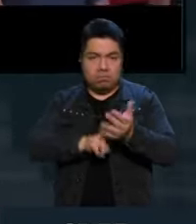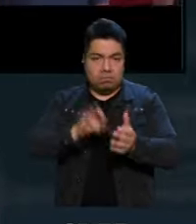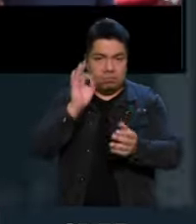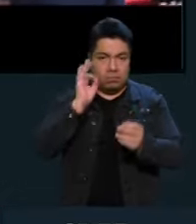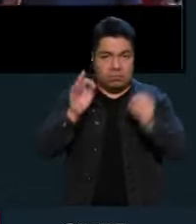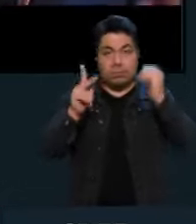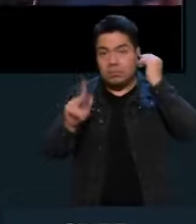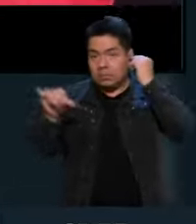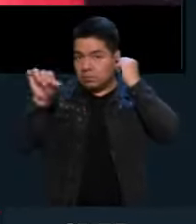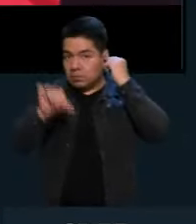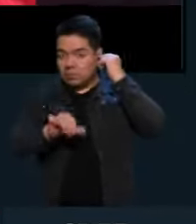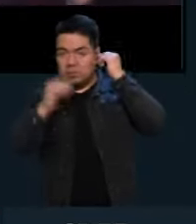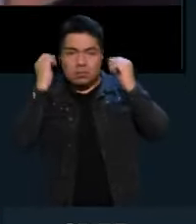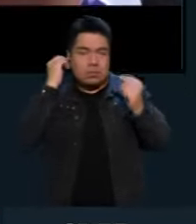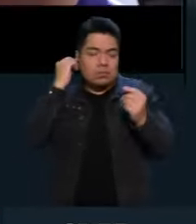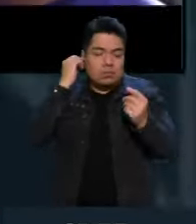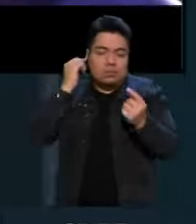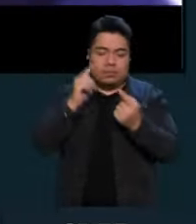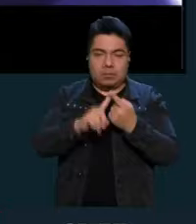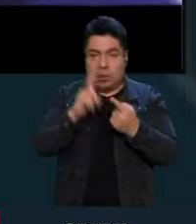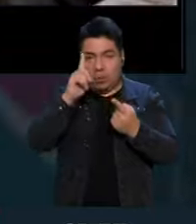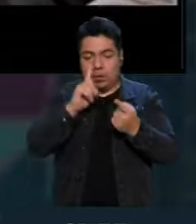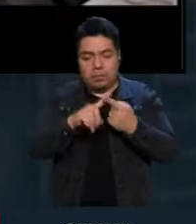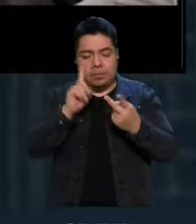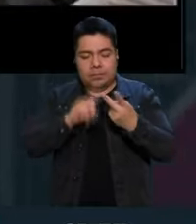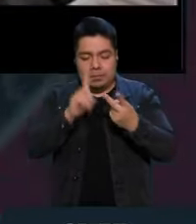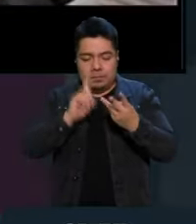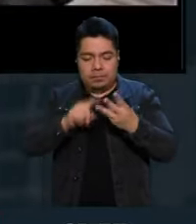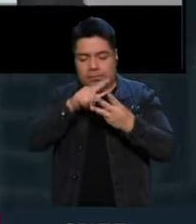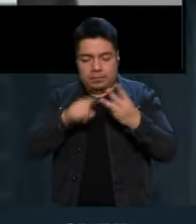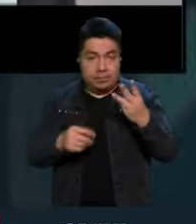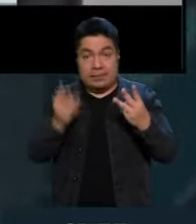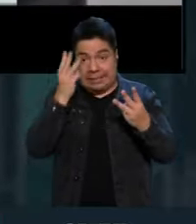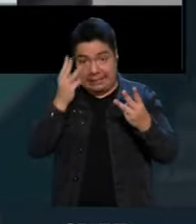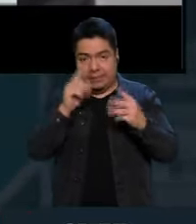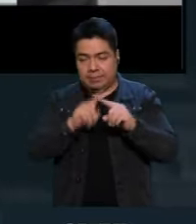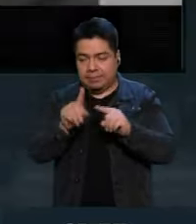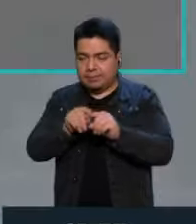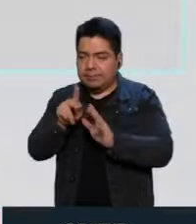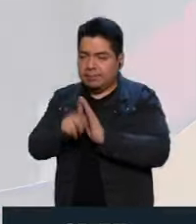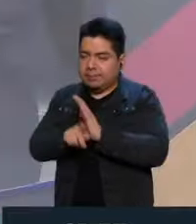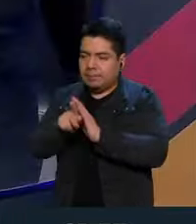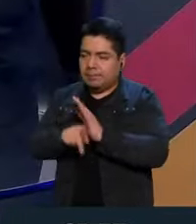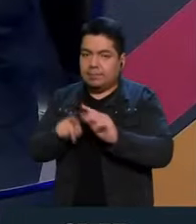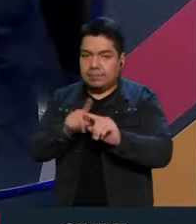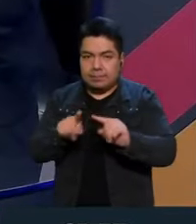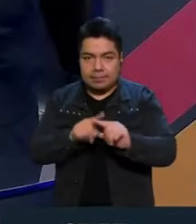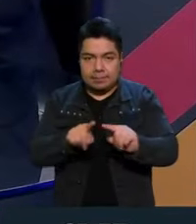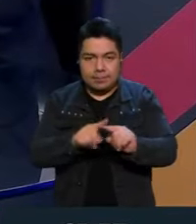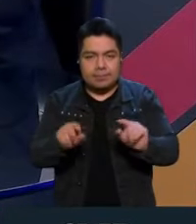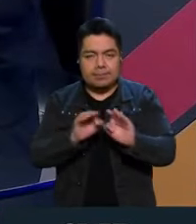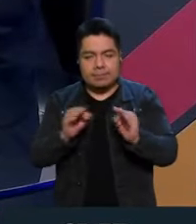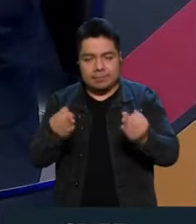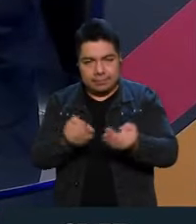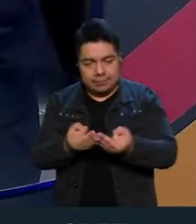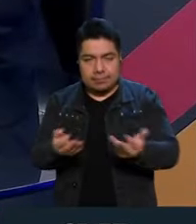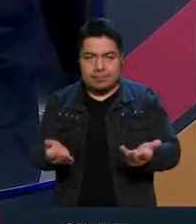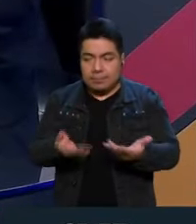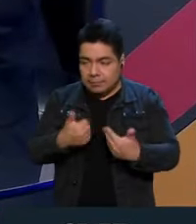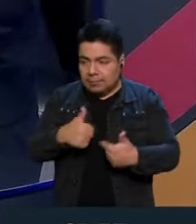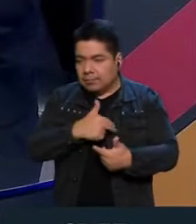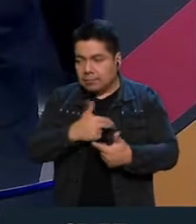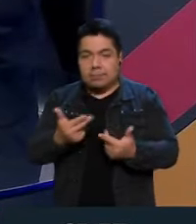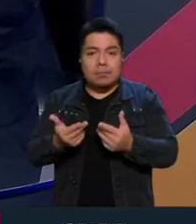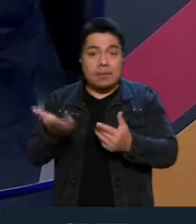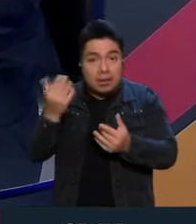el día de hoy quiero hablar de tres documentales. Este es importante porque es la forma de decir lo que a nosotros